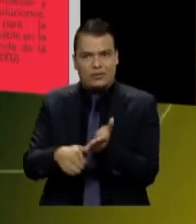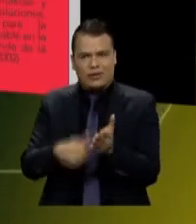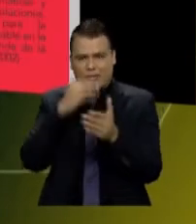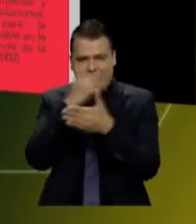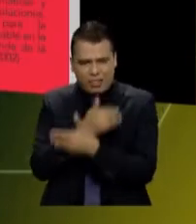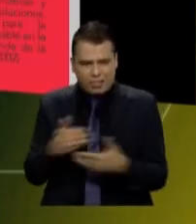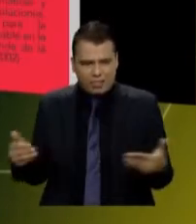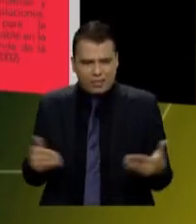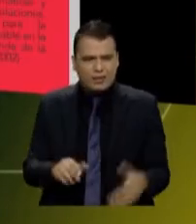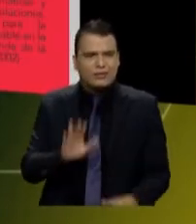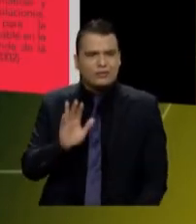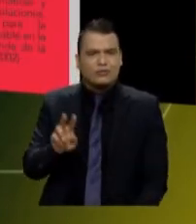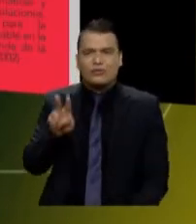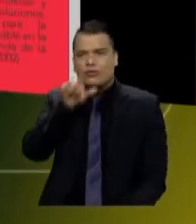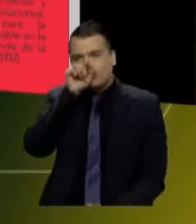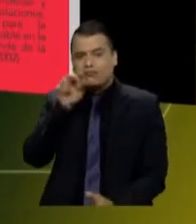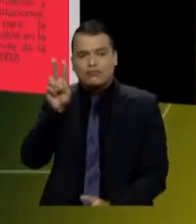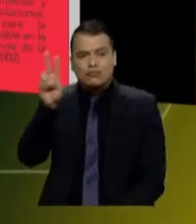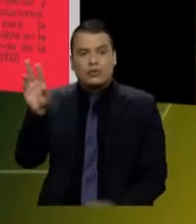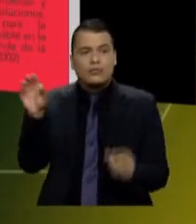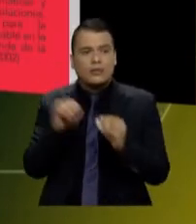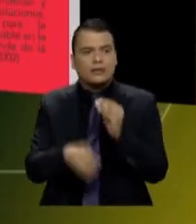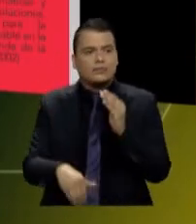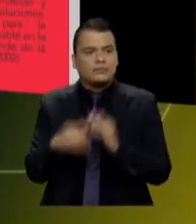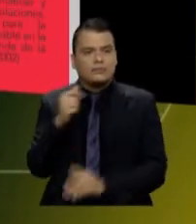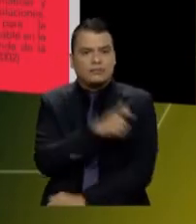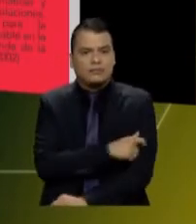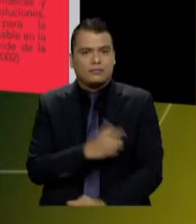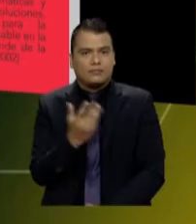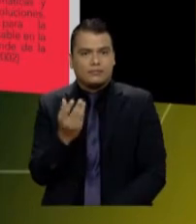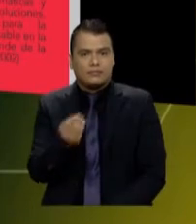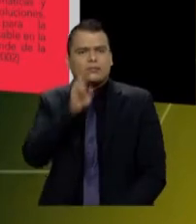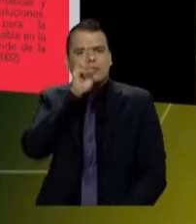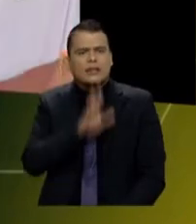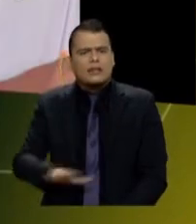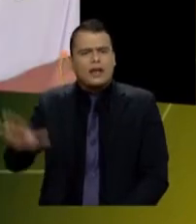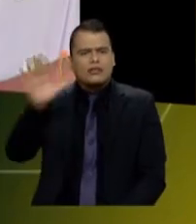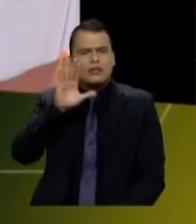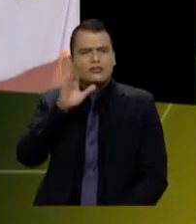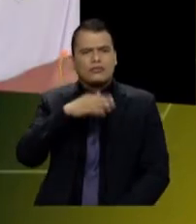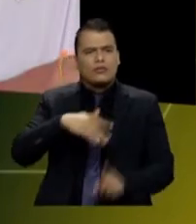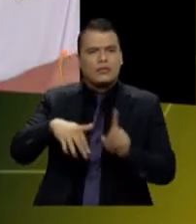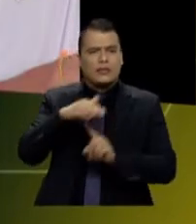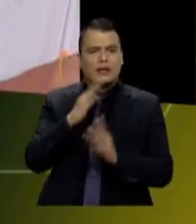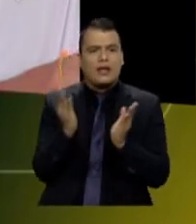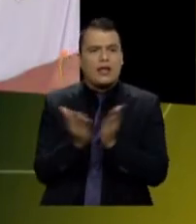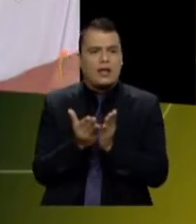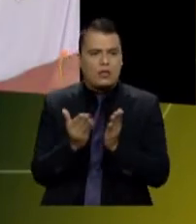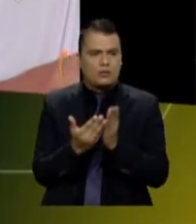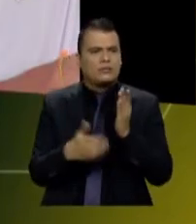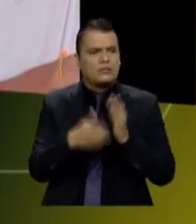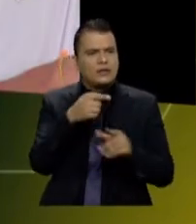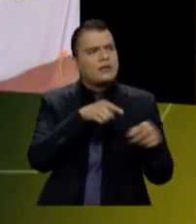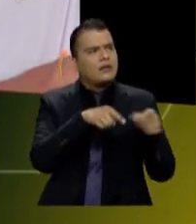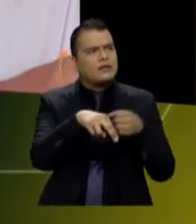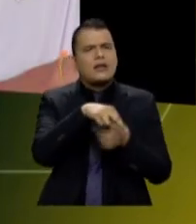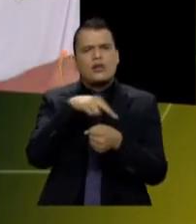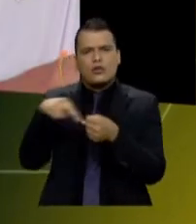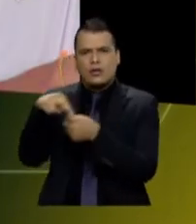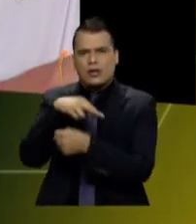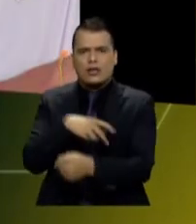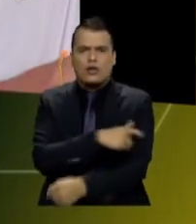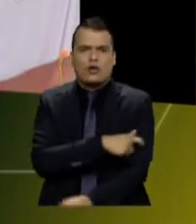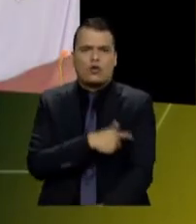Va a conformarse la Comisión Nacional de Educación Ambiental. Se han venido conformando comisiones regionales de educación